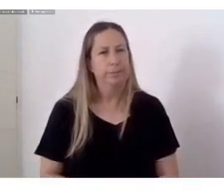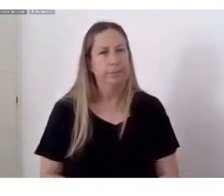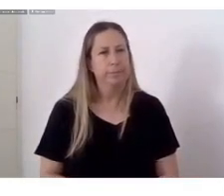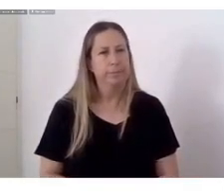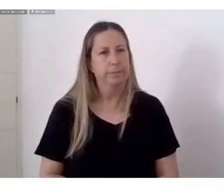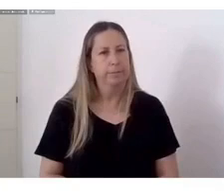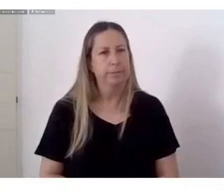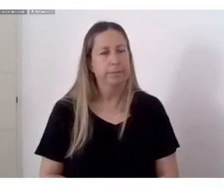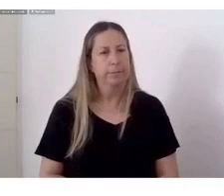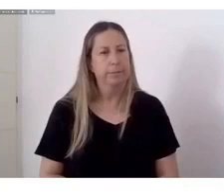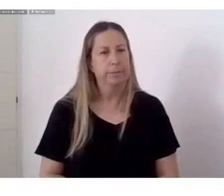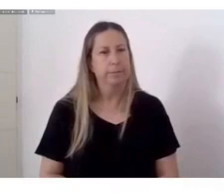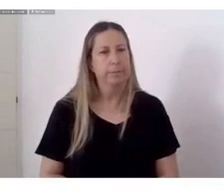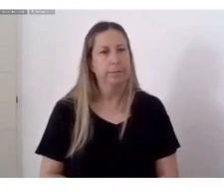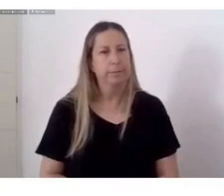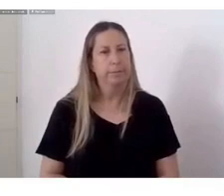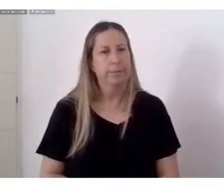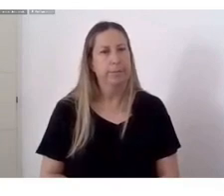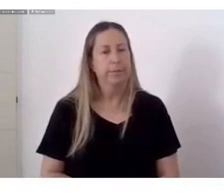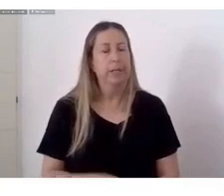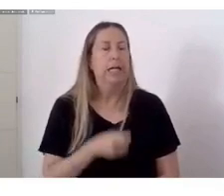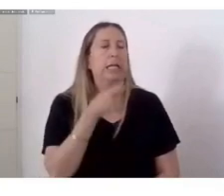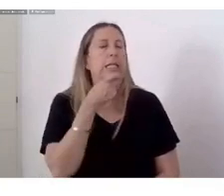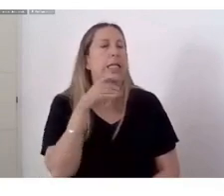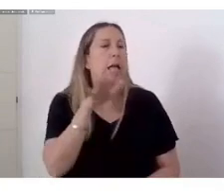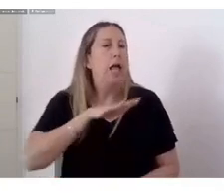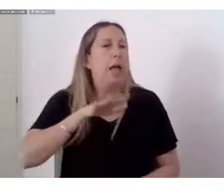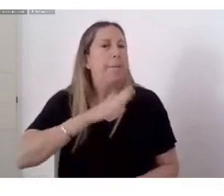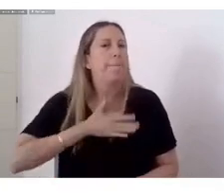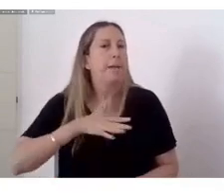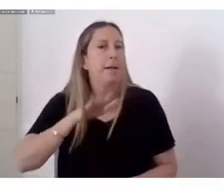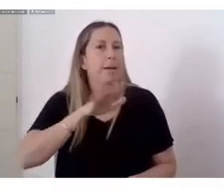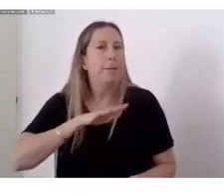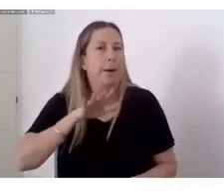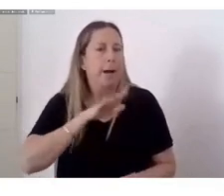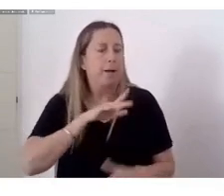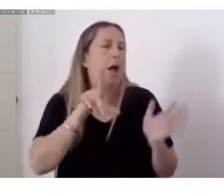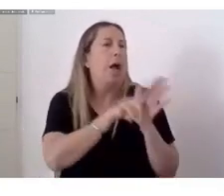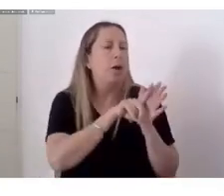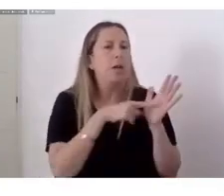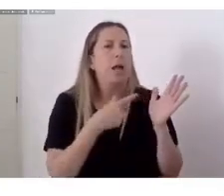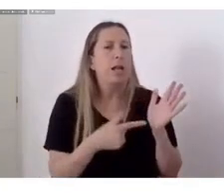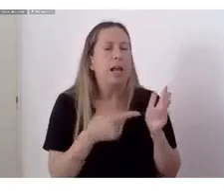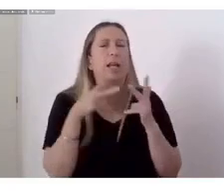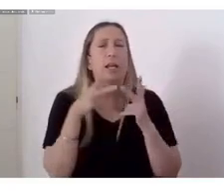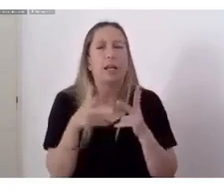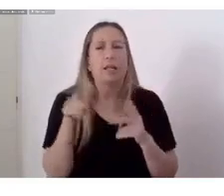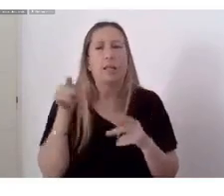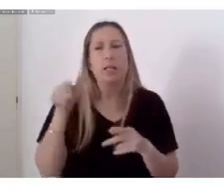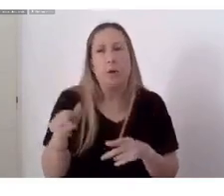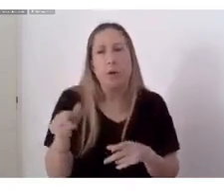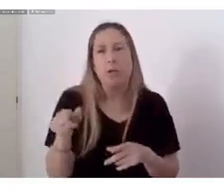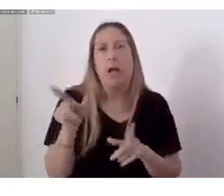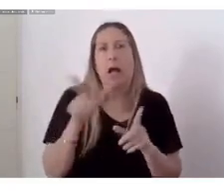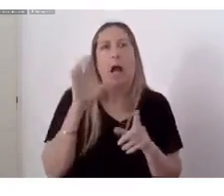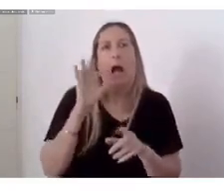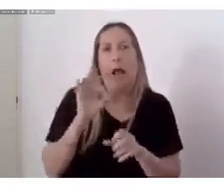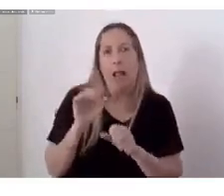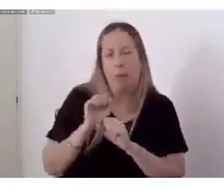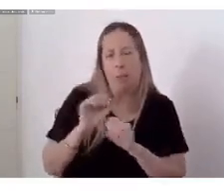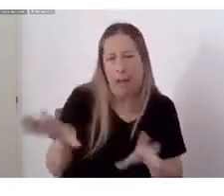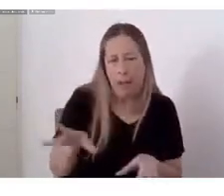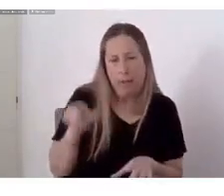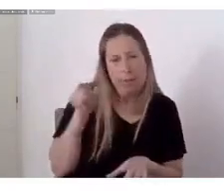Dice la ley De mi barrio Que que las hace Las paga Como vos me hiciste daño Seré